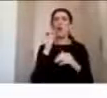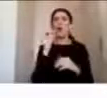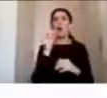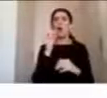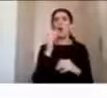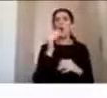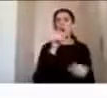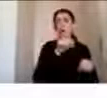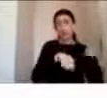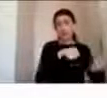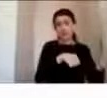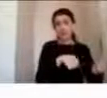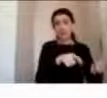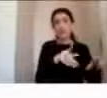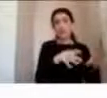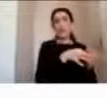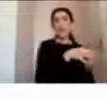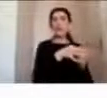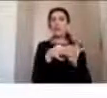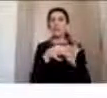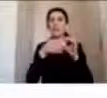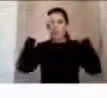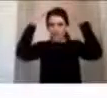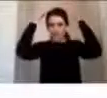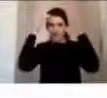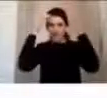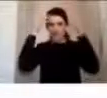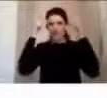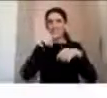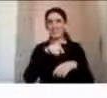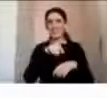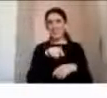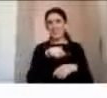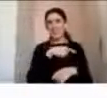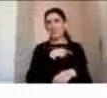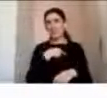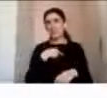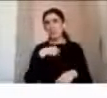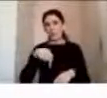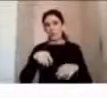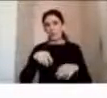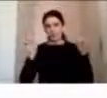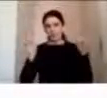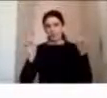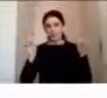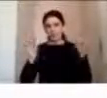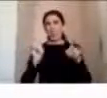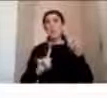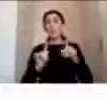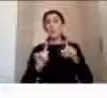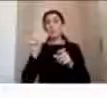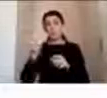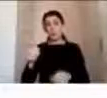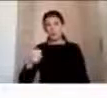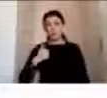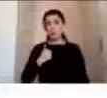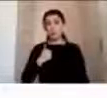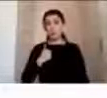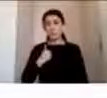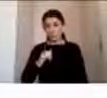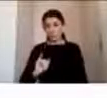y que tiene que ver con el uso del casco principalmente, que es el nombre de este webinar. Hay personas que cumplen y que por cumplir hacen lo que